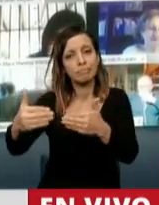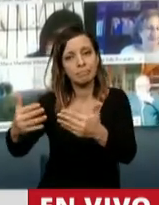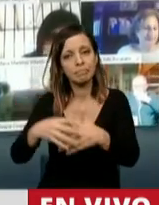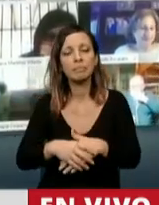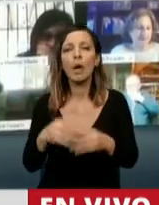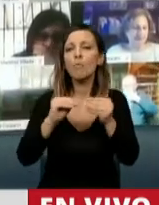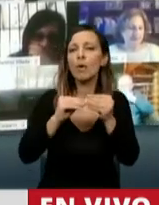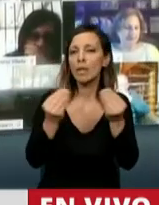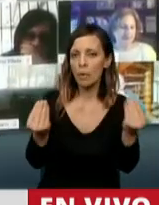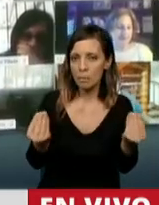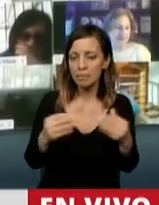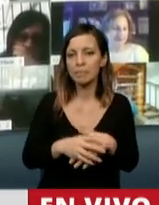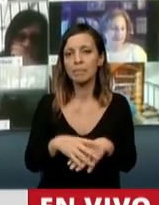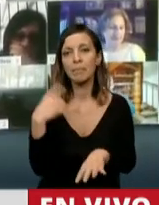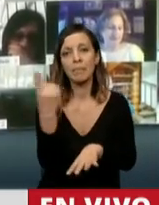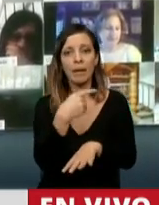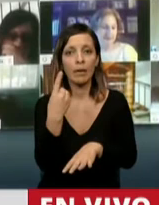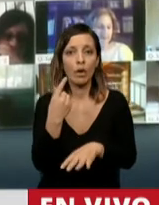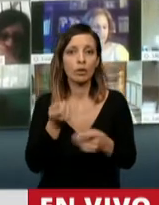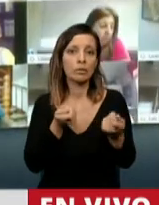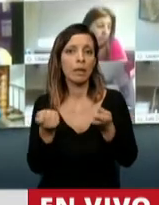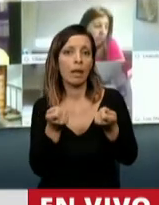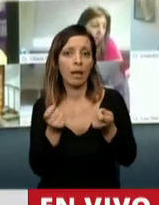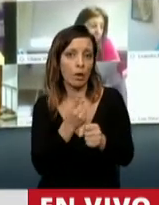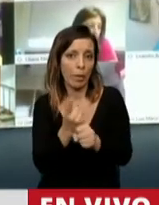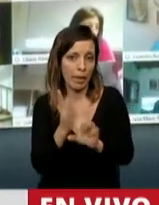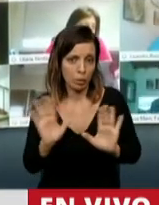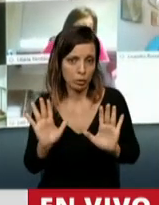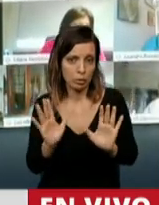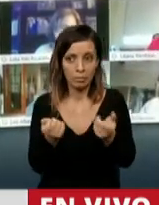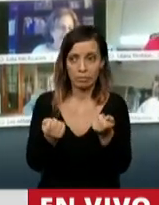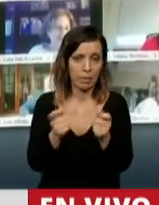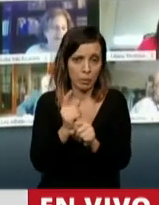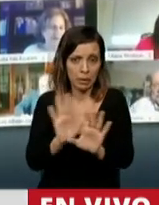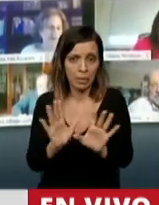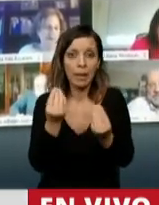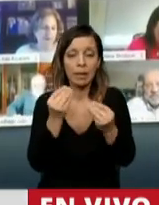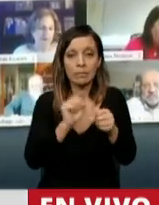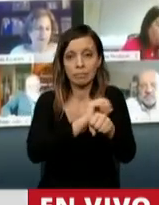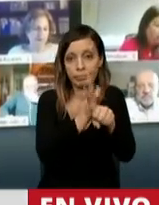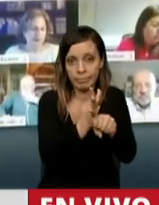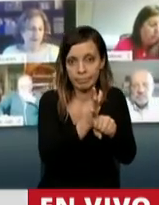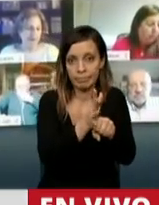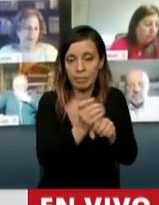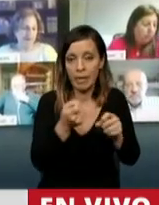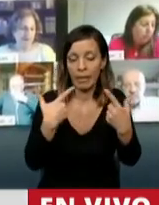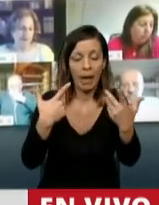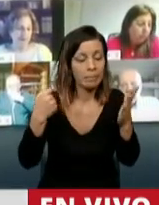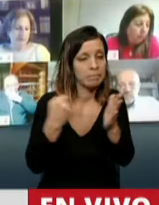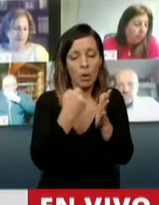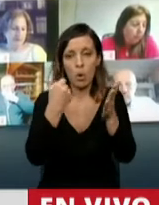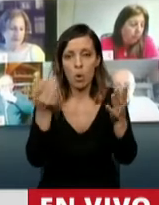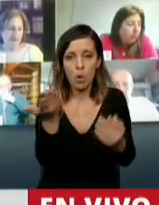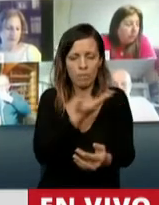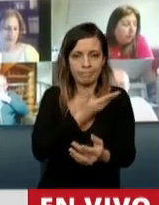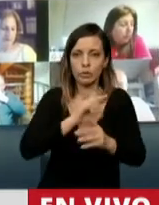un motivo que para todos es inmanejable, que es una pandemia que ha producido estragos económicos en